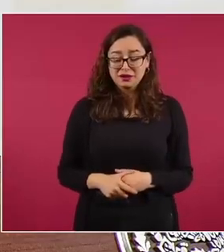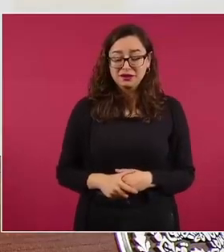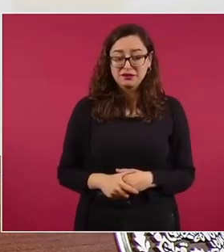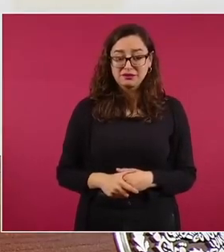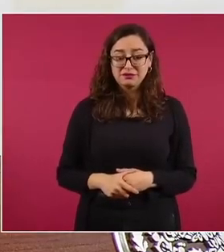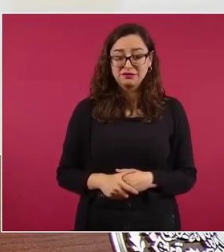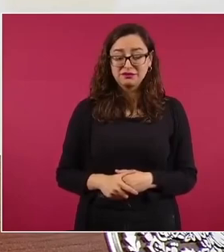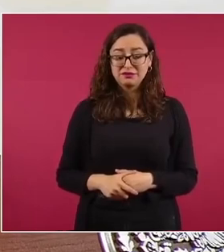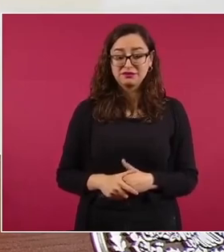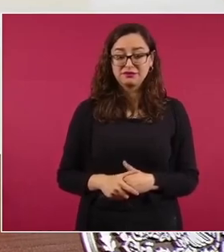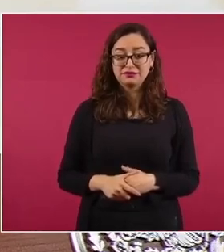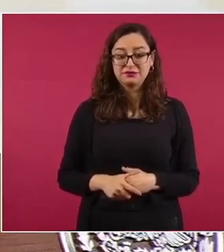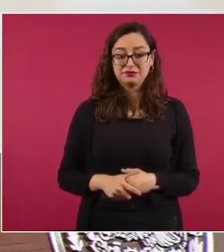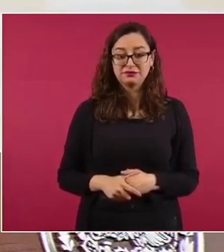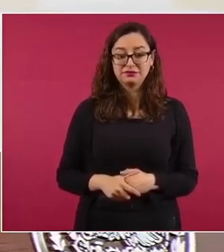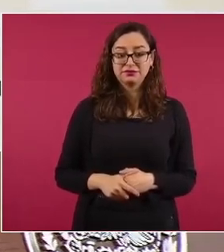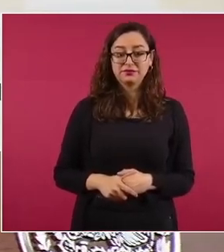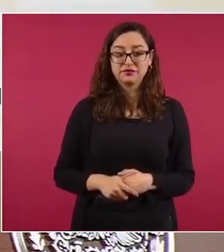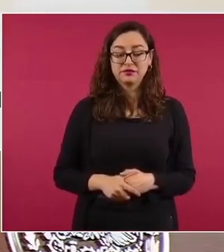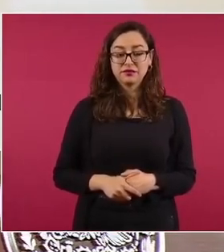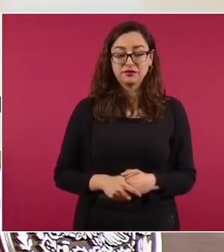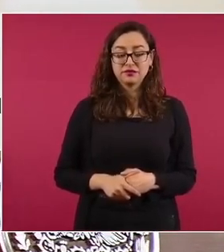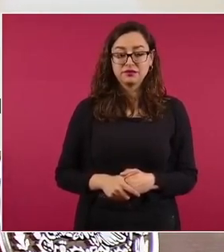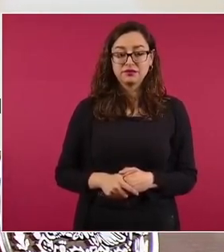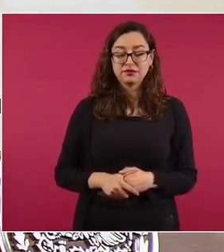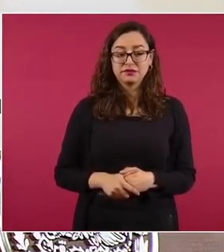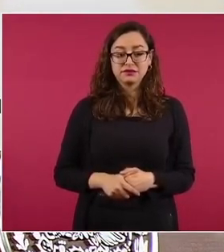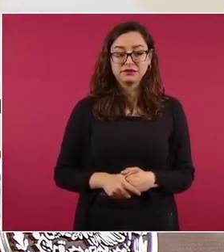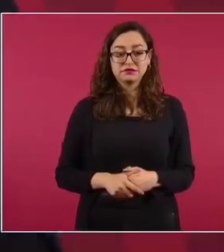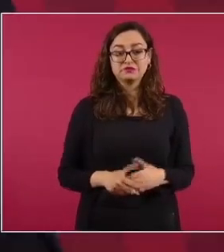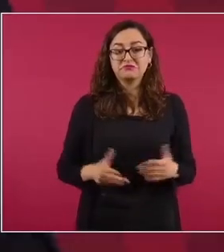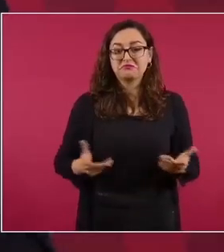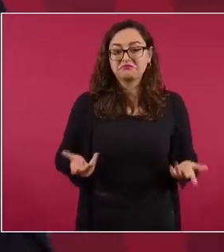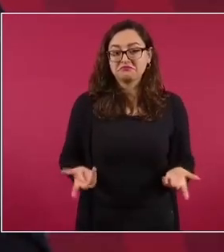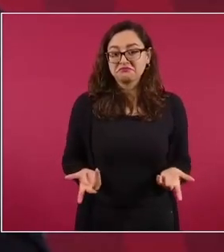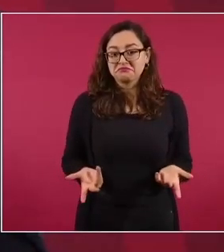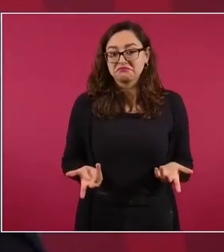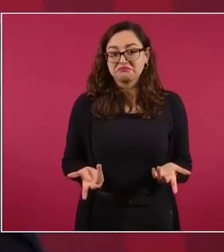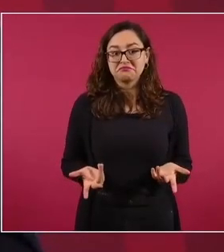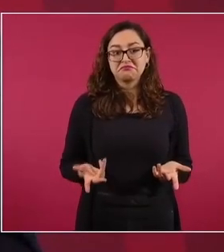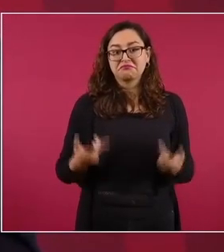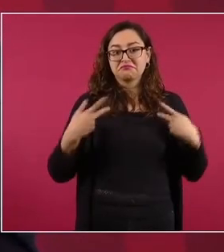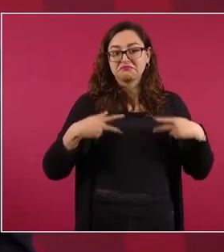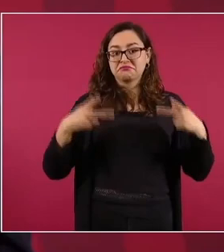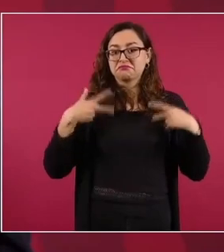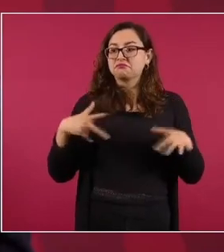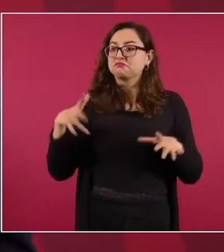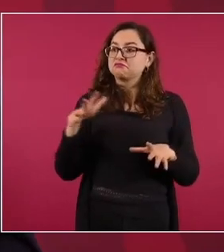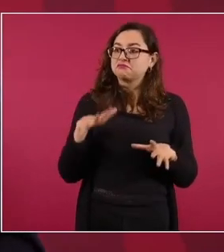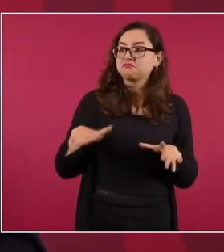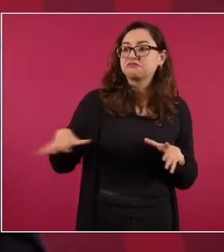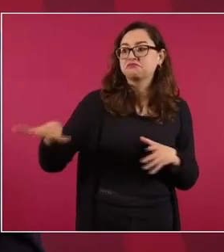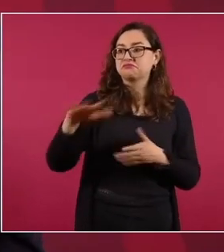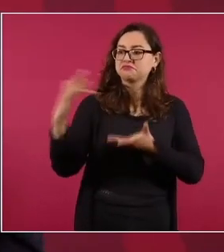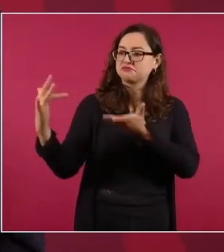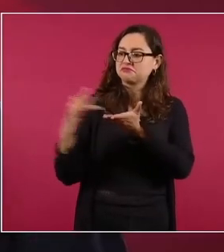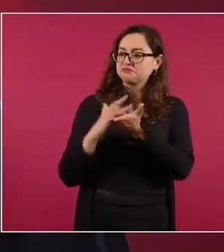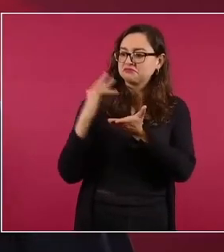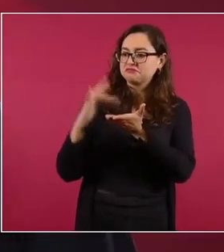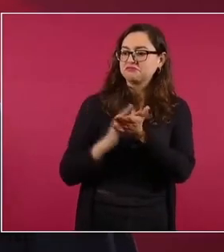cuento con el apoyo de la gente, muy buenas vibras.